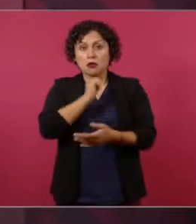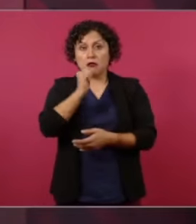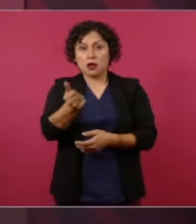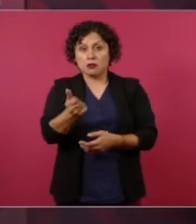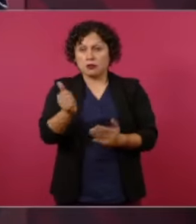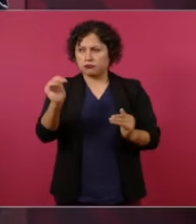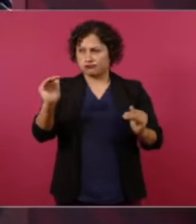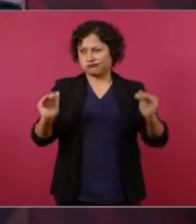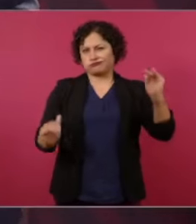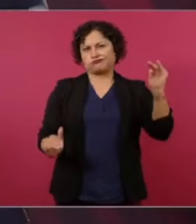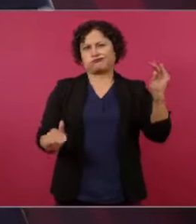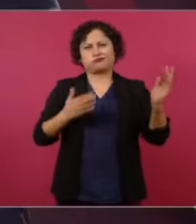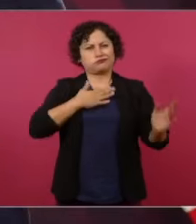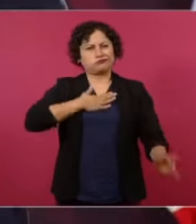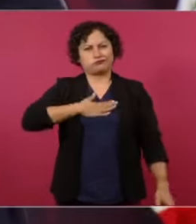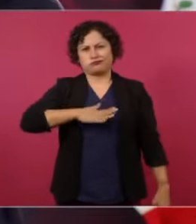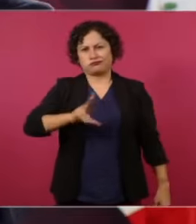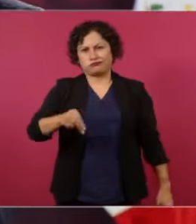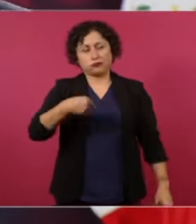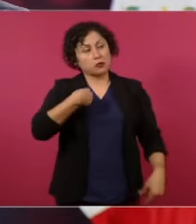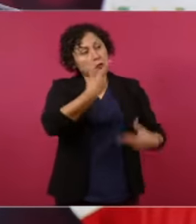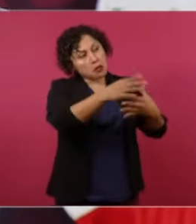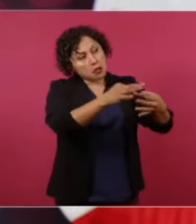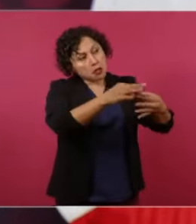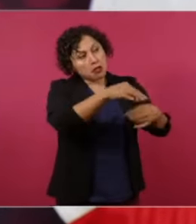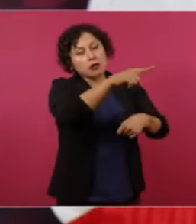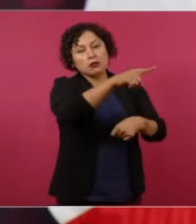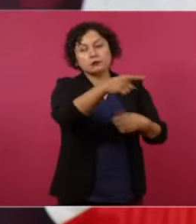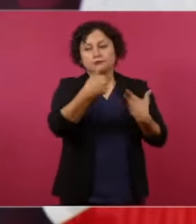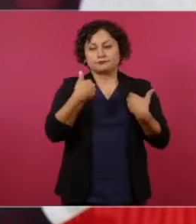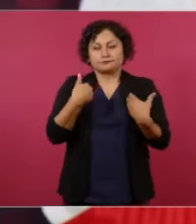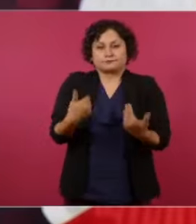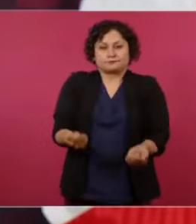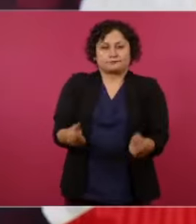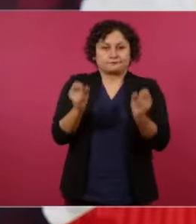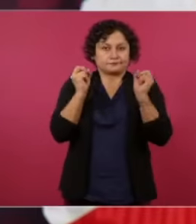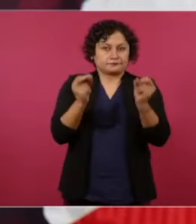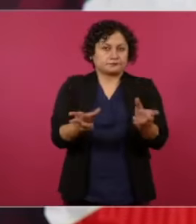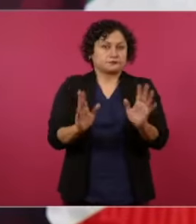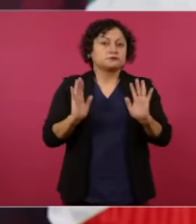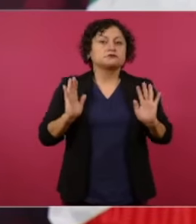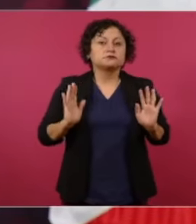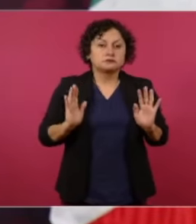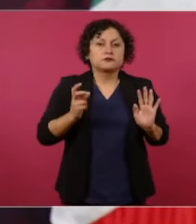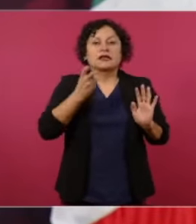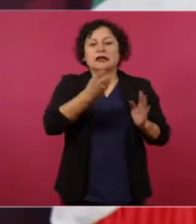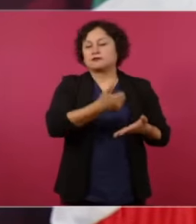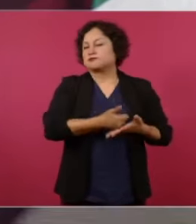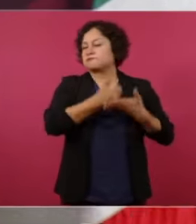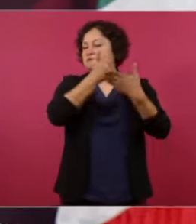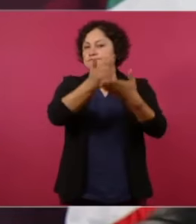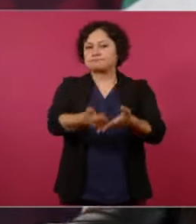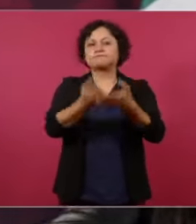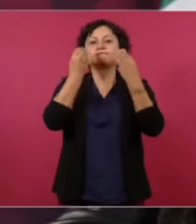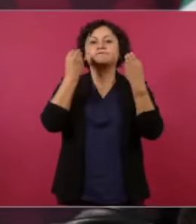Entonces, eso lo entendieron y eso nos ha ayudado muchísimo porque